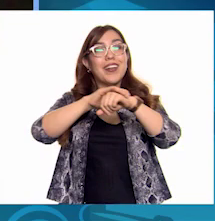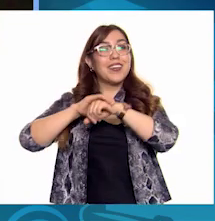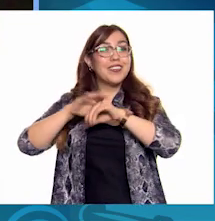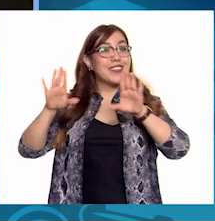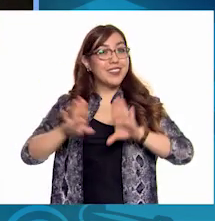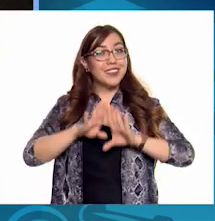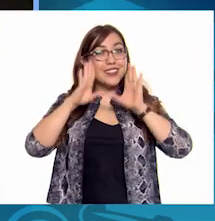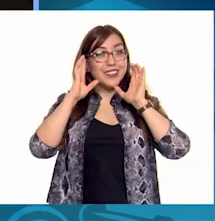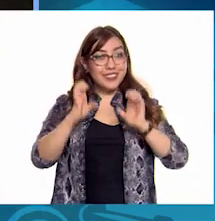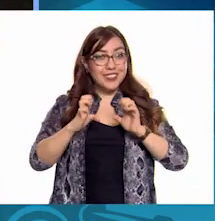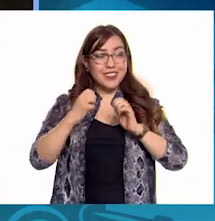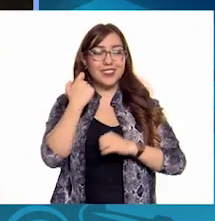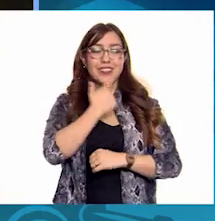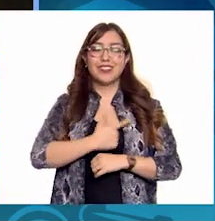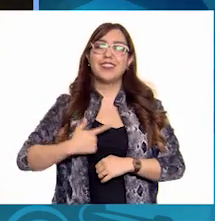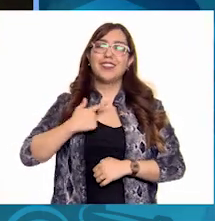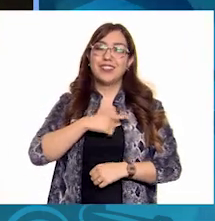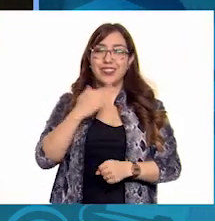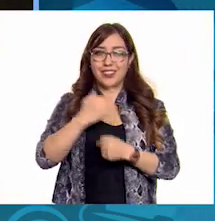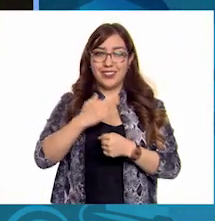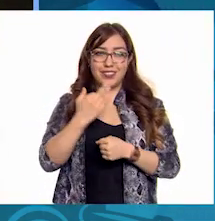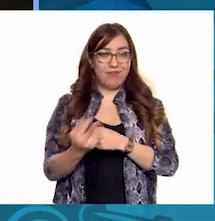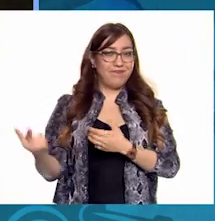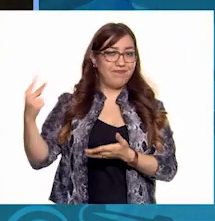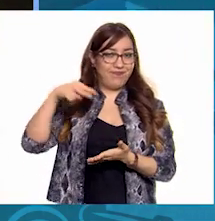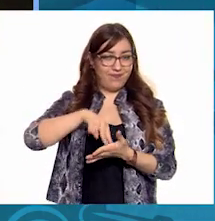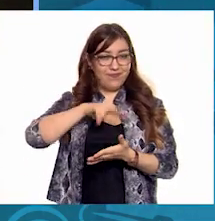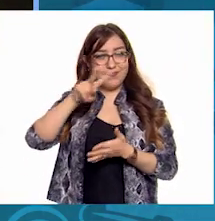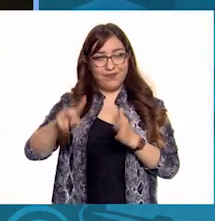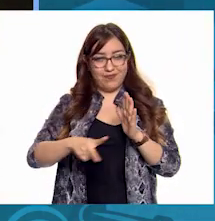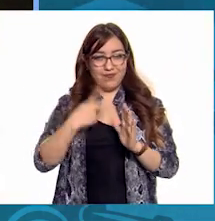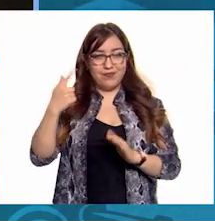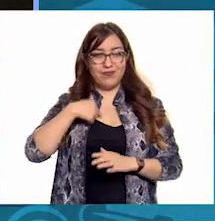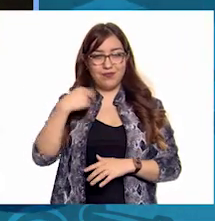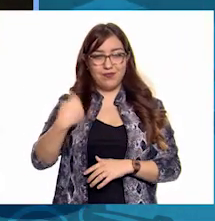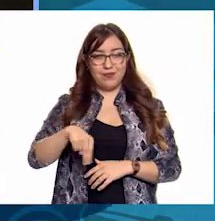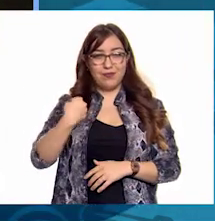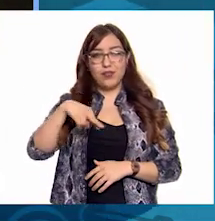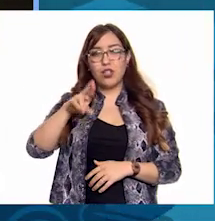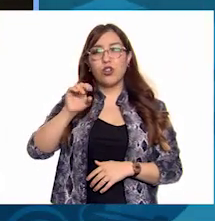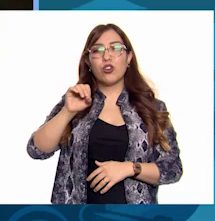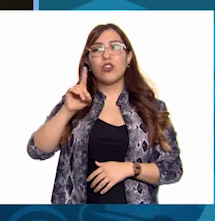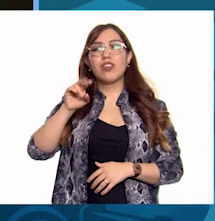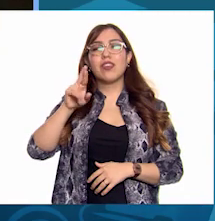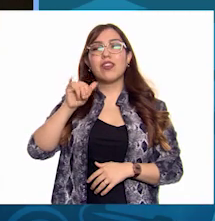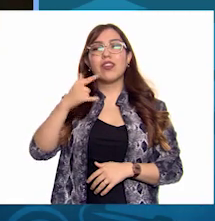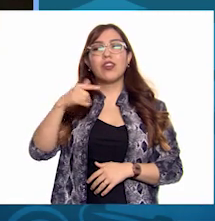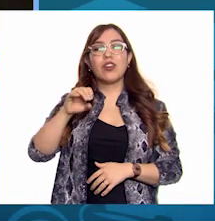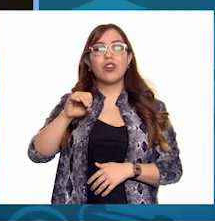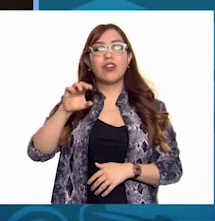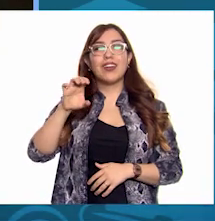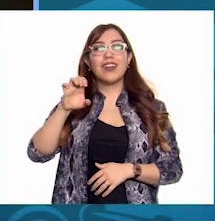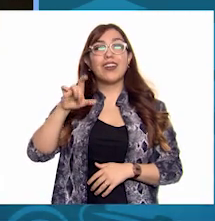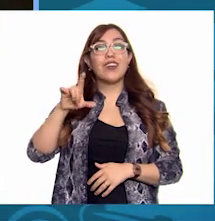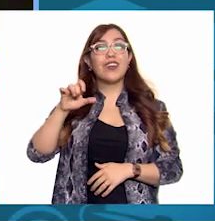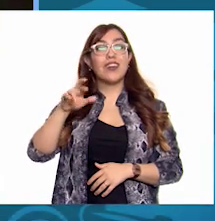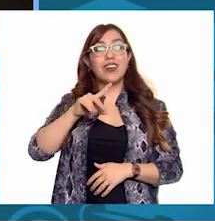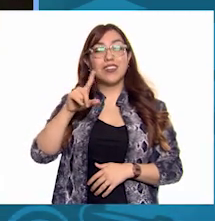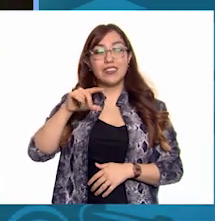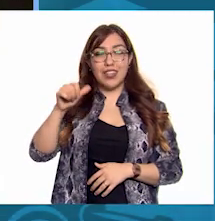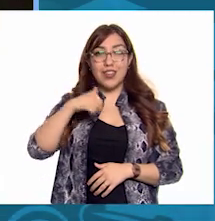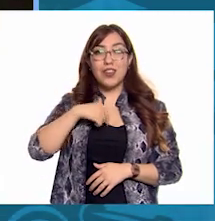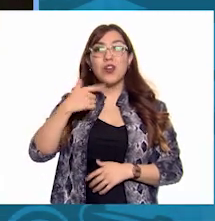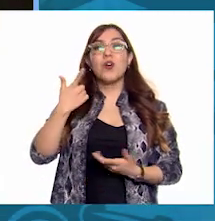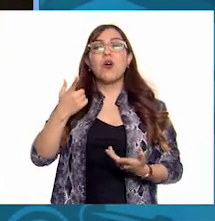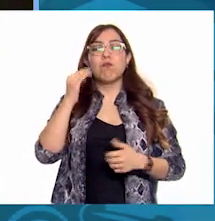Pues me da mucho gusto estar aquí con ustedes otra vez Yo soy Rodrigo Elorza, el pirata cuenta cuentos Y